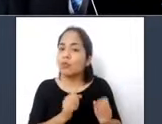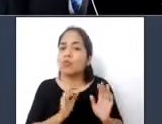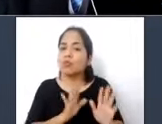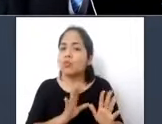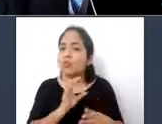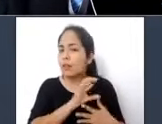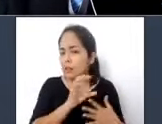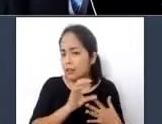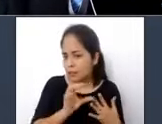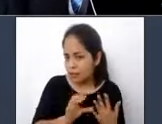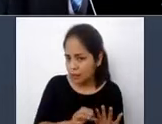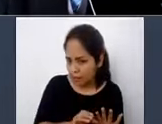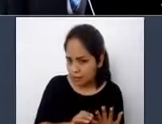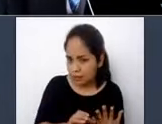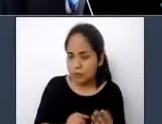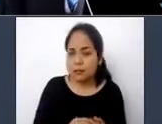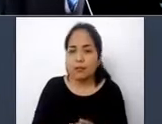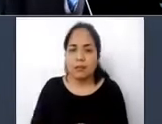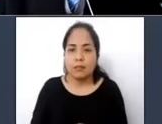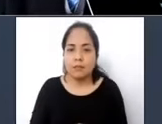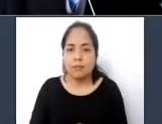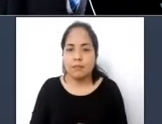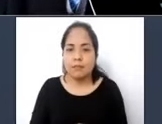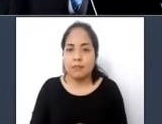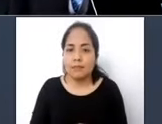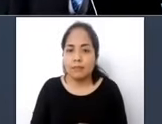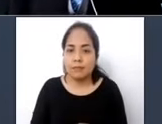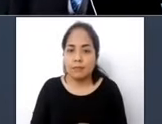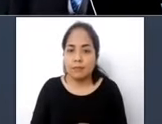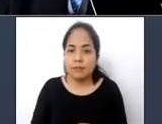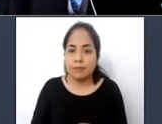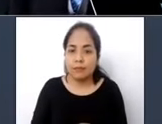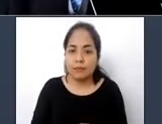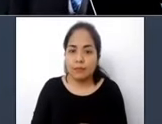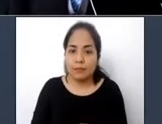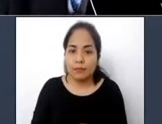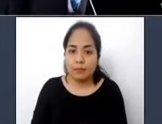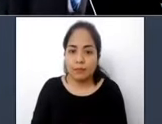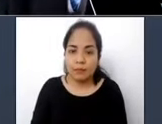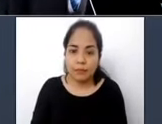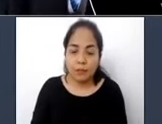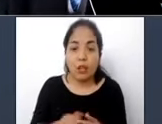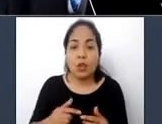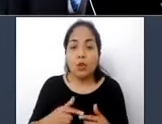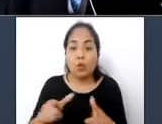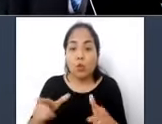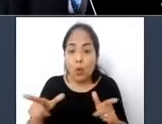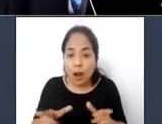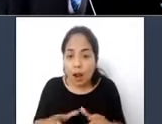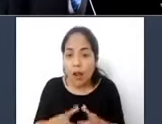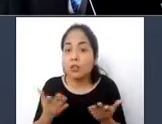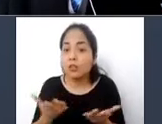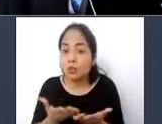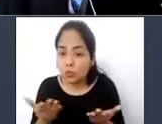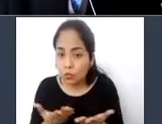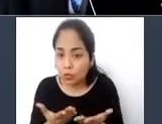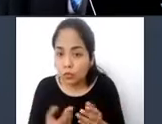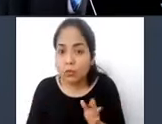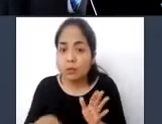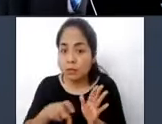relacionadas con el entorno que va a cubrir, el medio en que se va a desarrollar y los usuarios que lo van a utilizar.